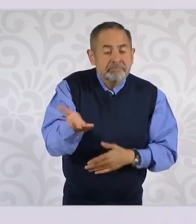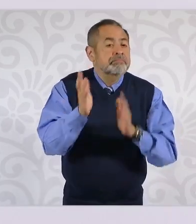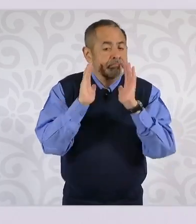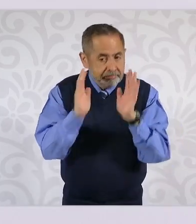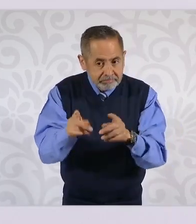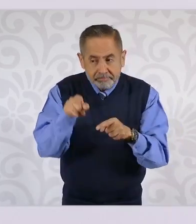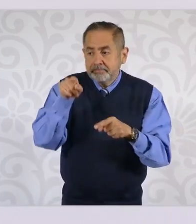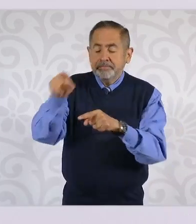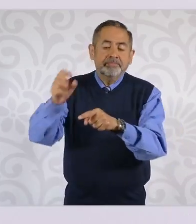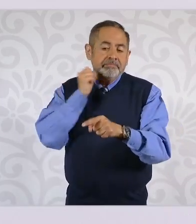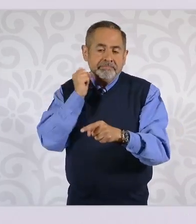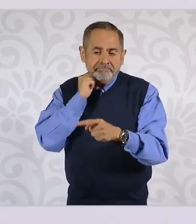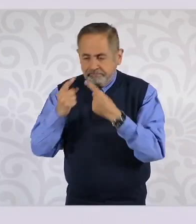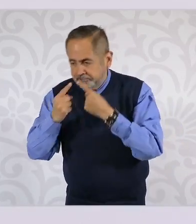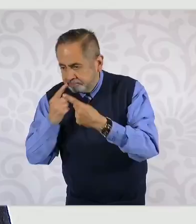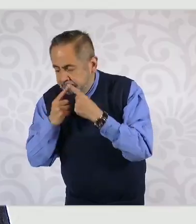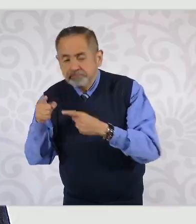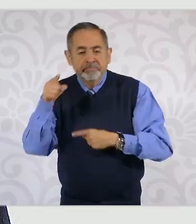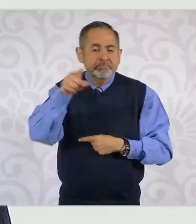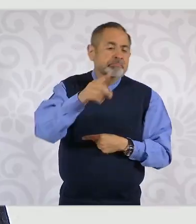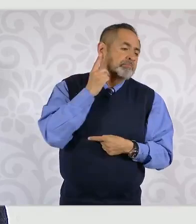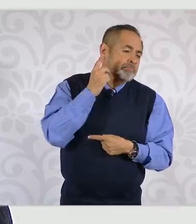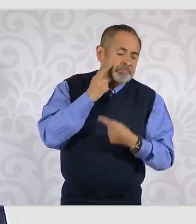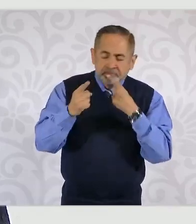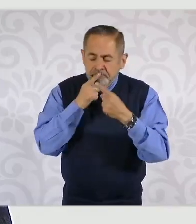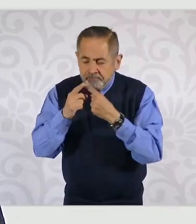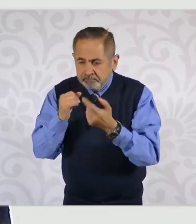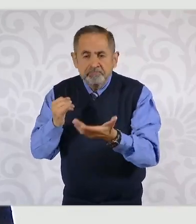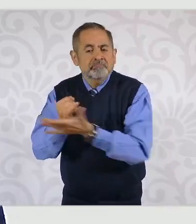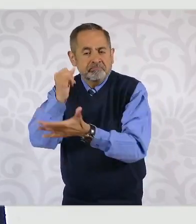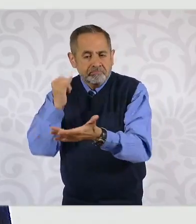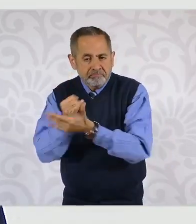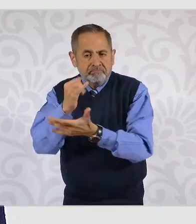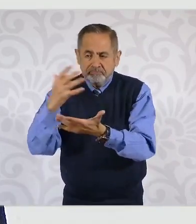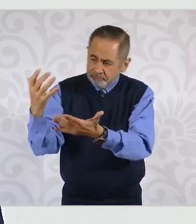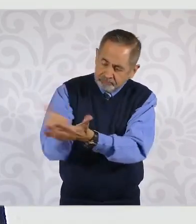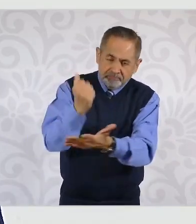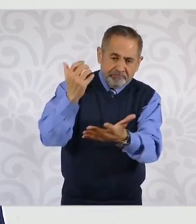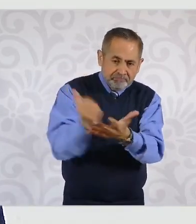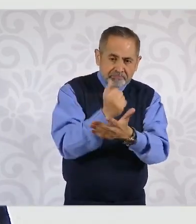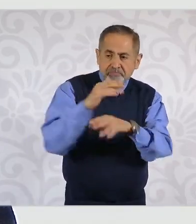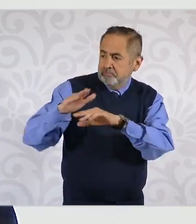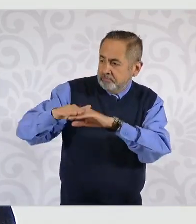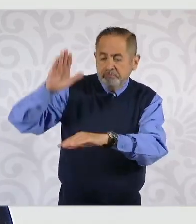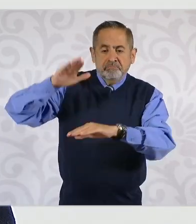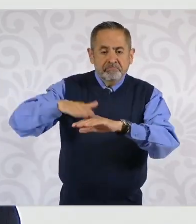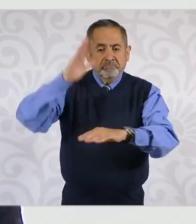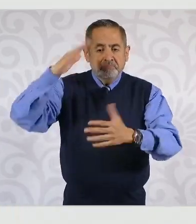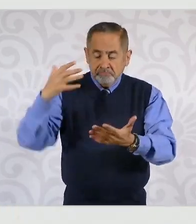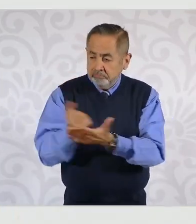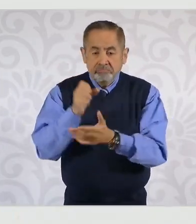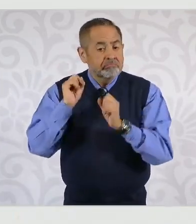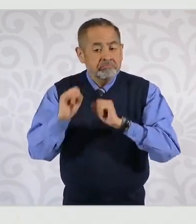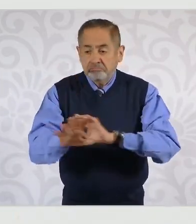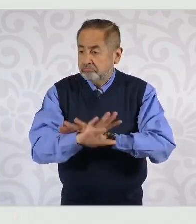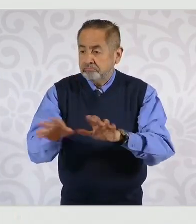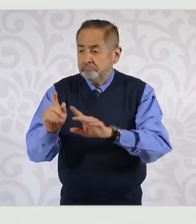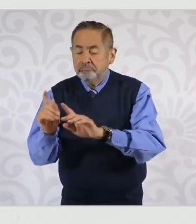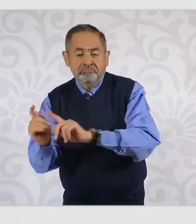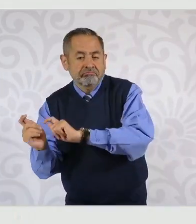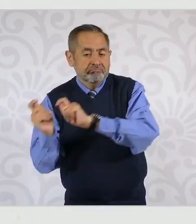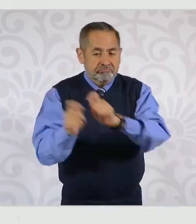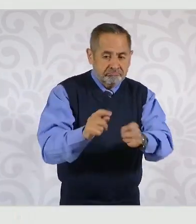se pone a votación en la Cámara de Diputados y resulta que votan más de las dos terceras partes, se va al Senado